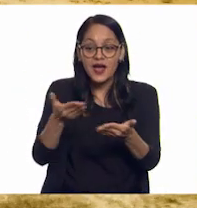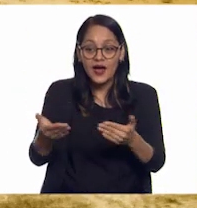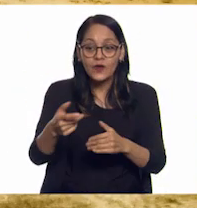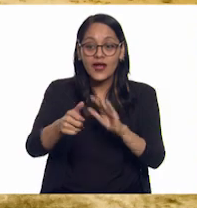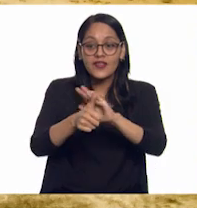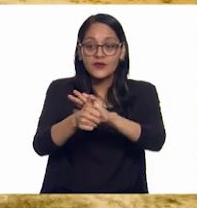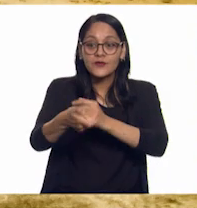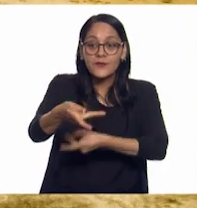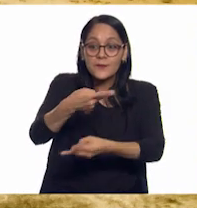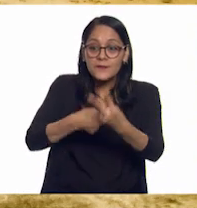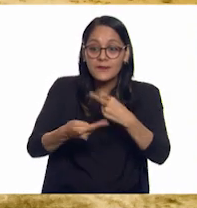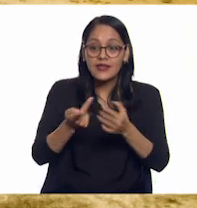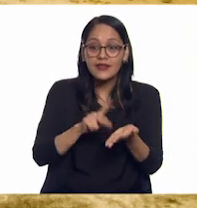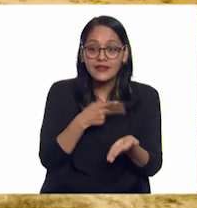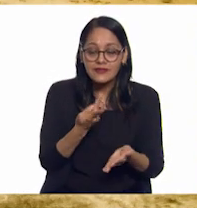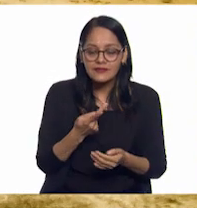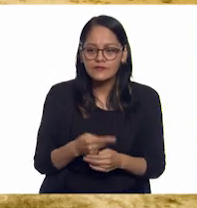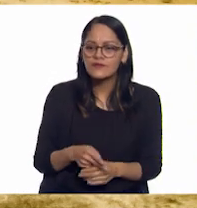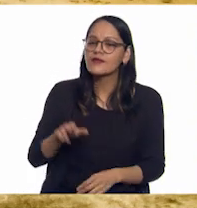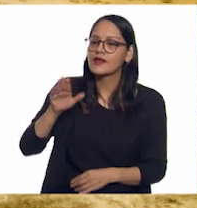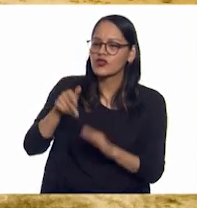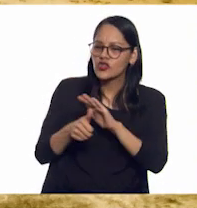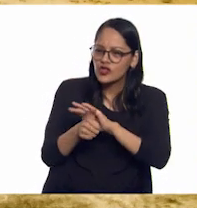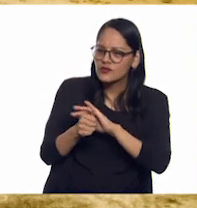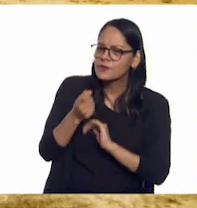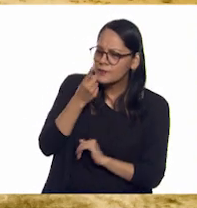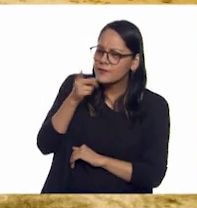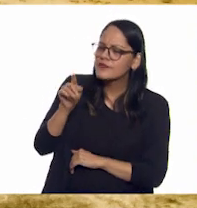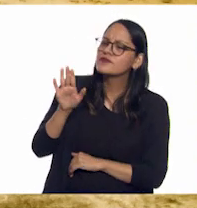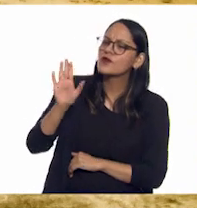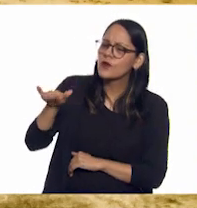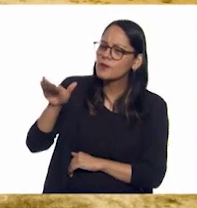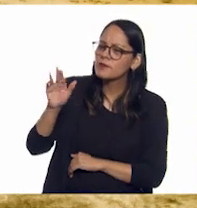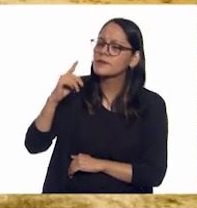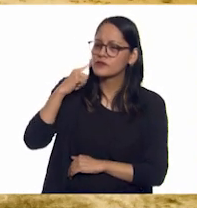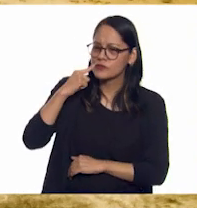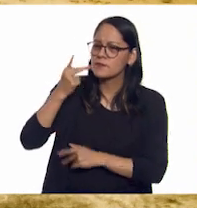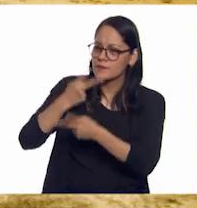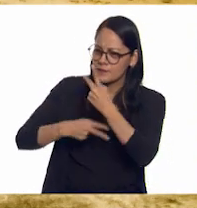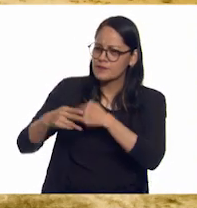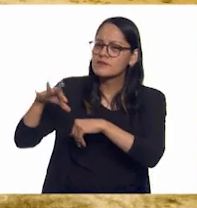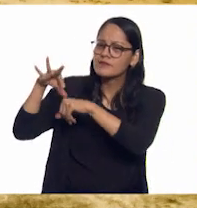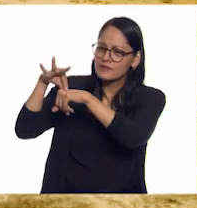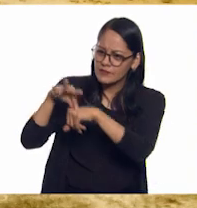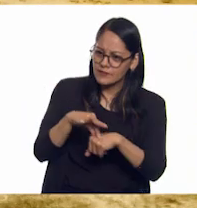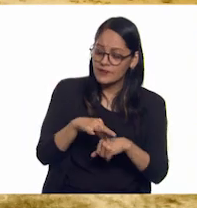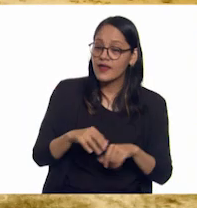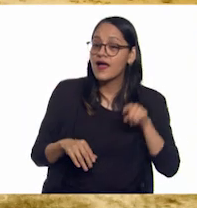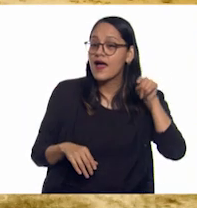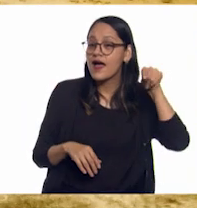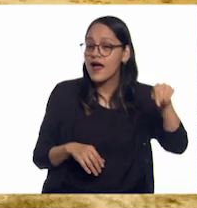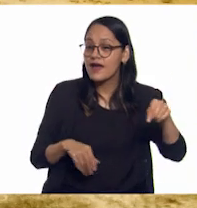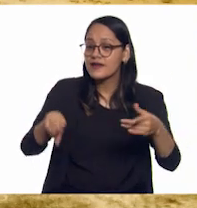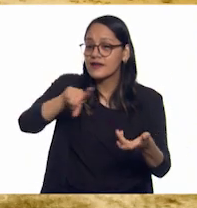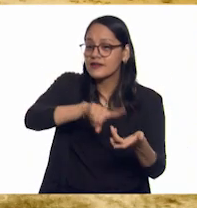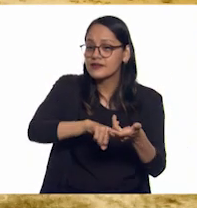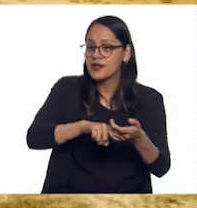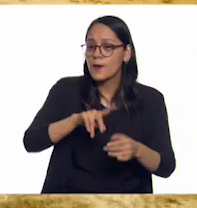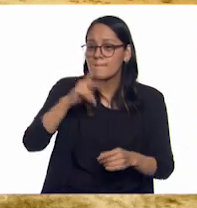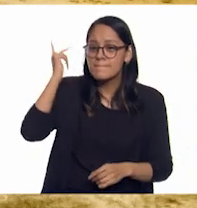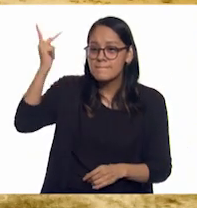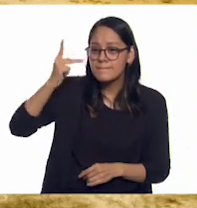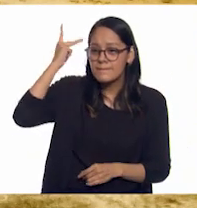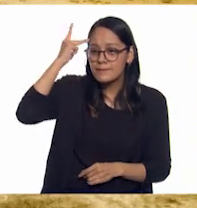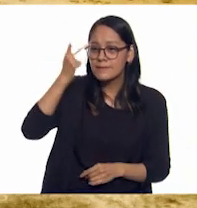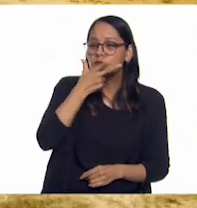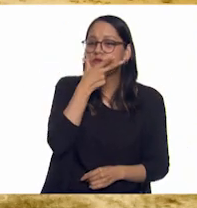le dijo, ¡Urakimataro, he venido por ti! El gran príncipe dragón mandó